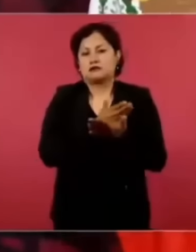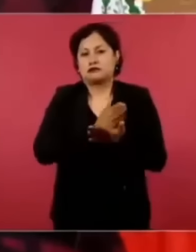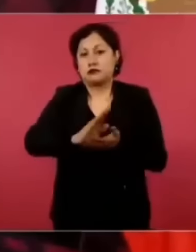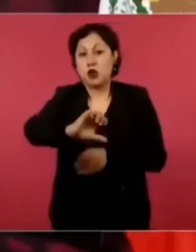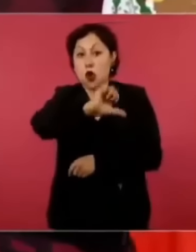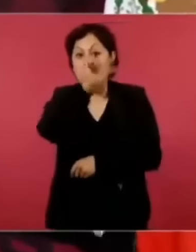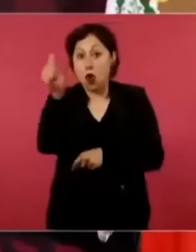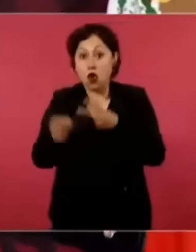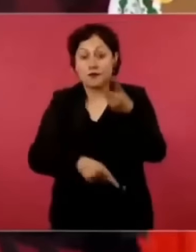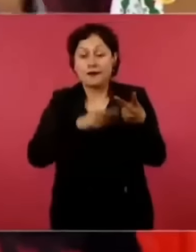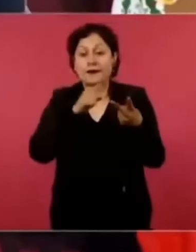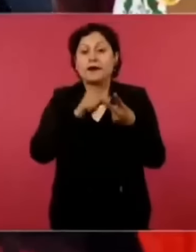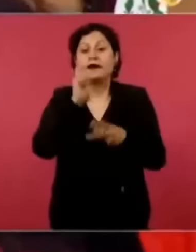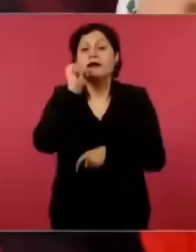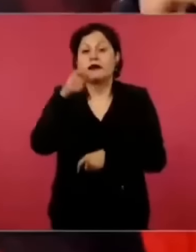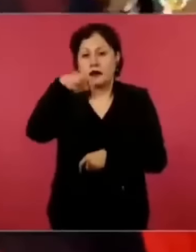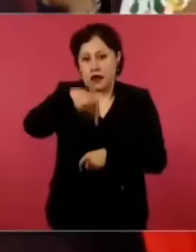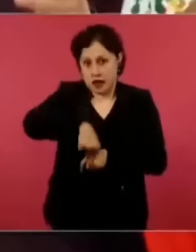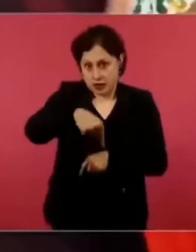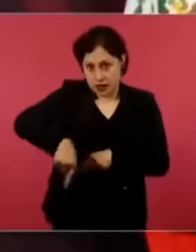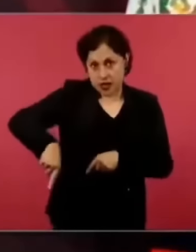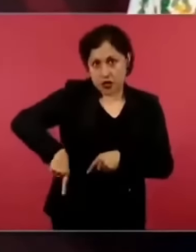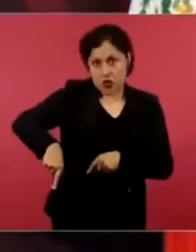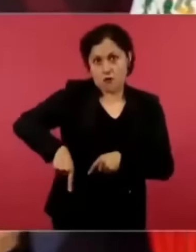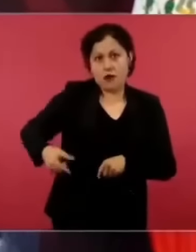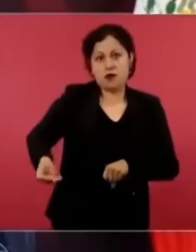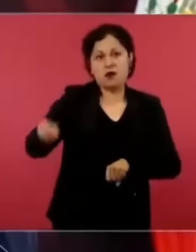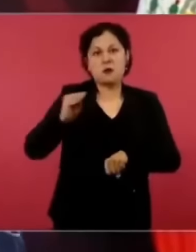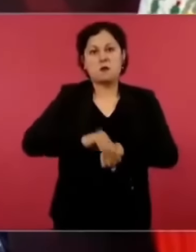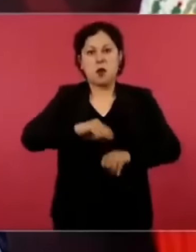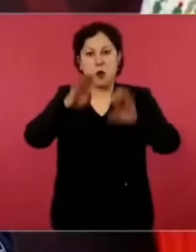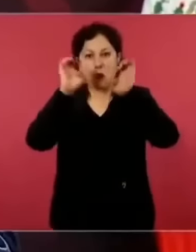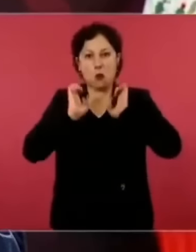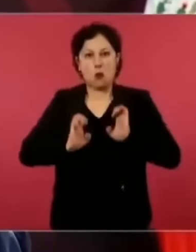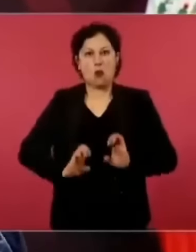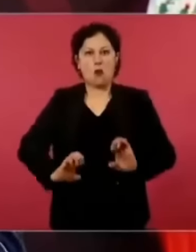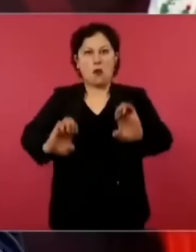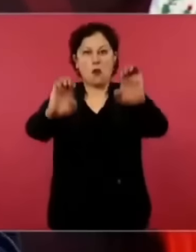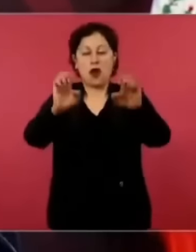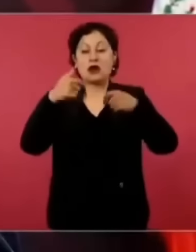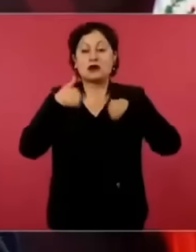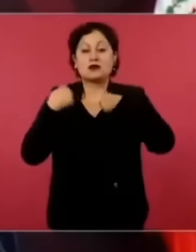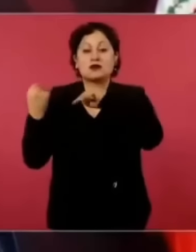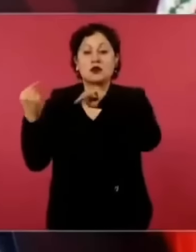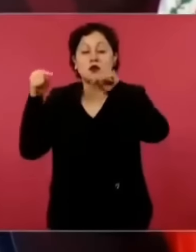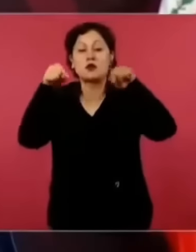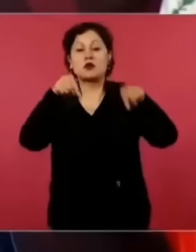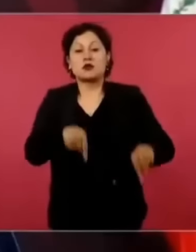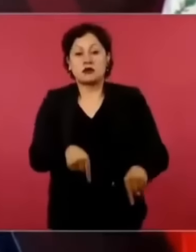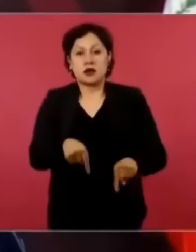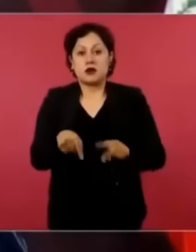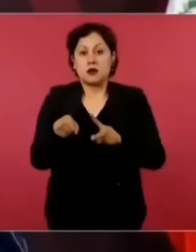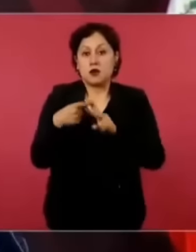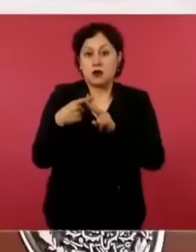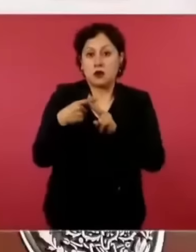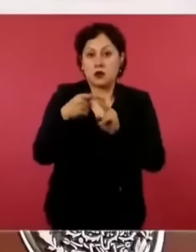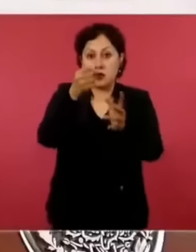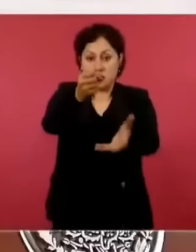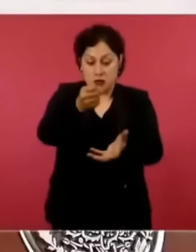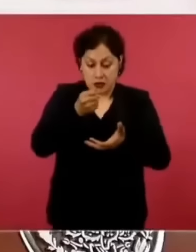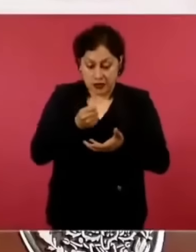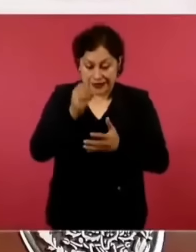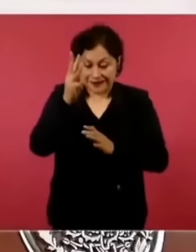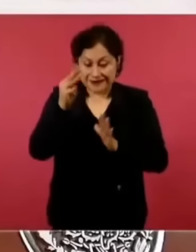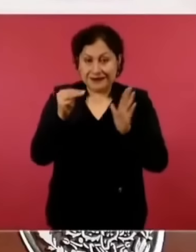la presidencia tenía un presupuesto de tres mil 600 millones de